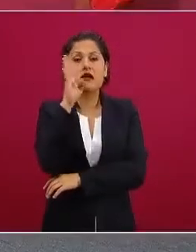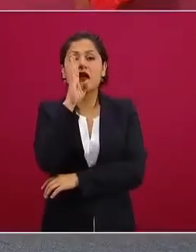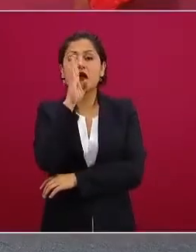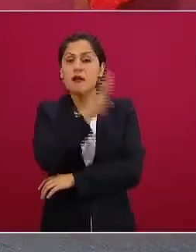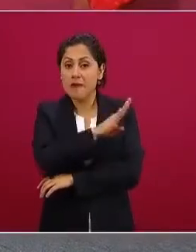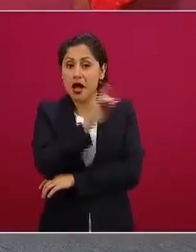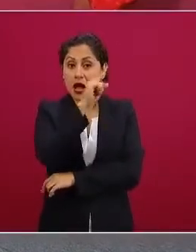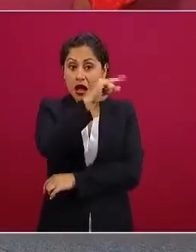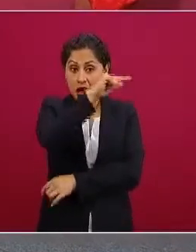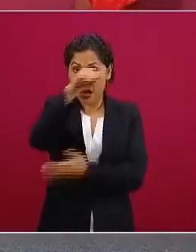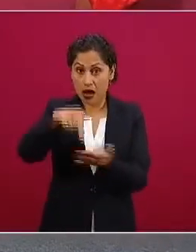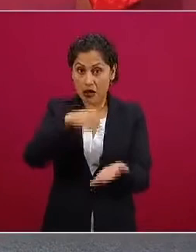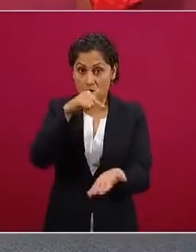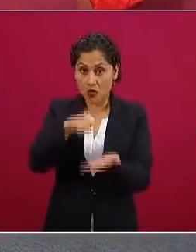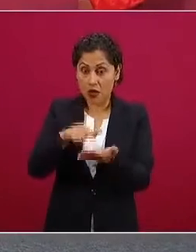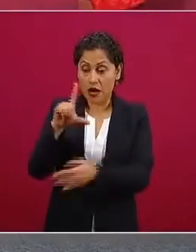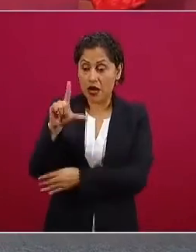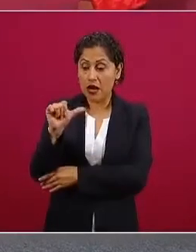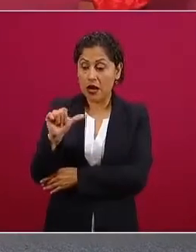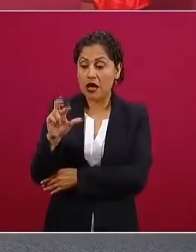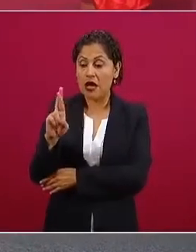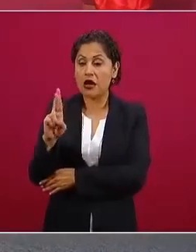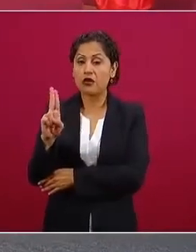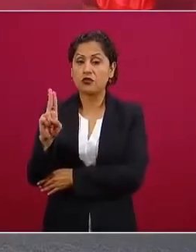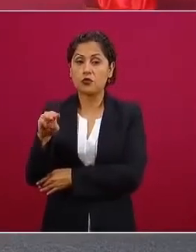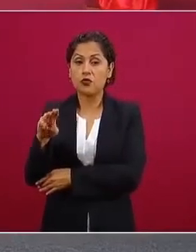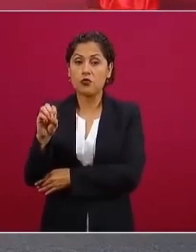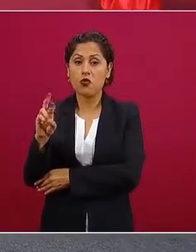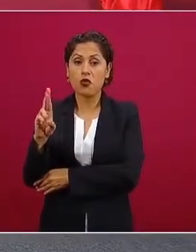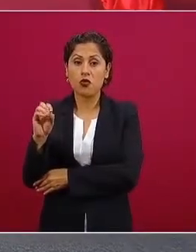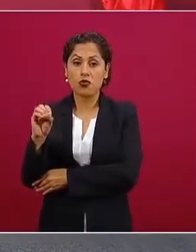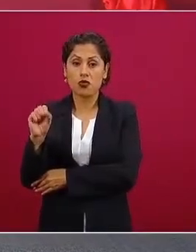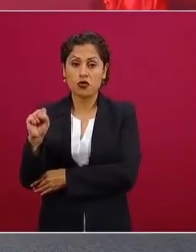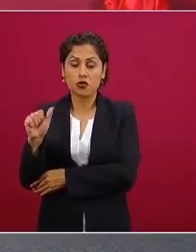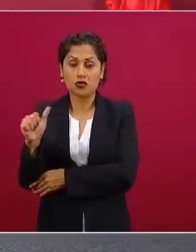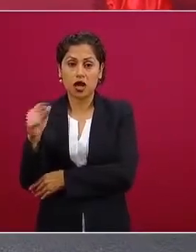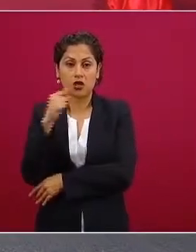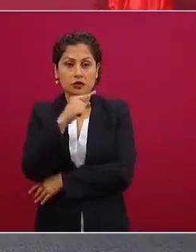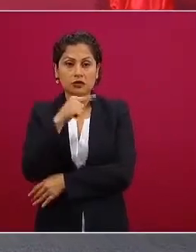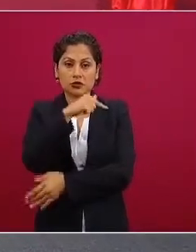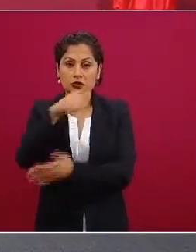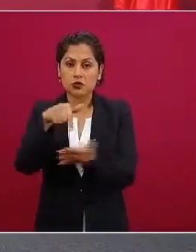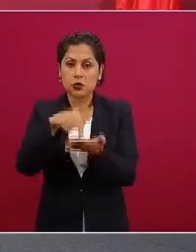rumorosa es una de las zonas más bellas del mundo